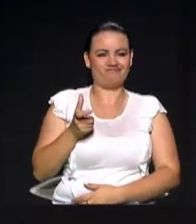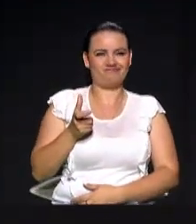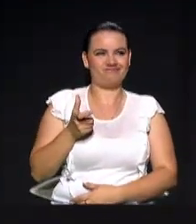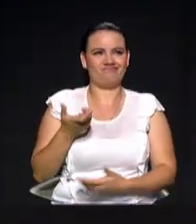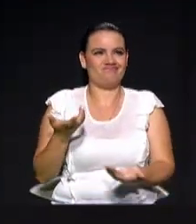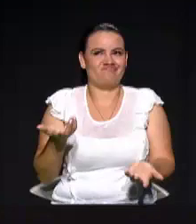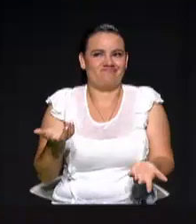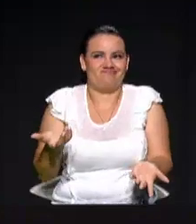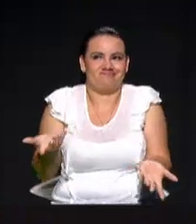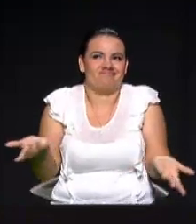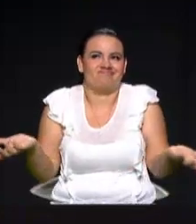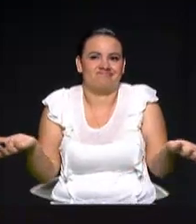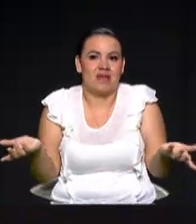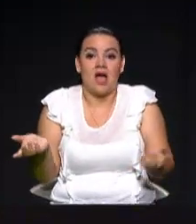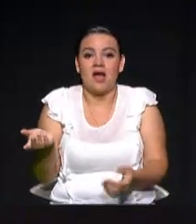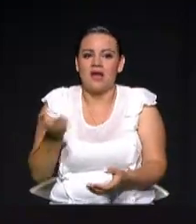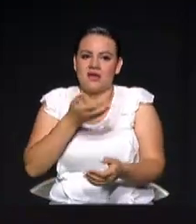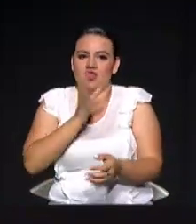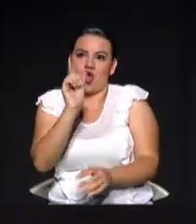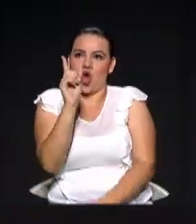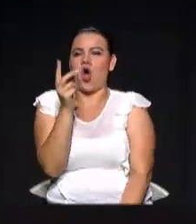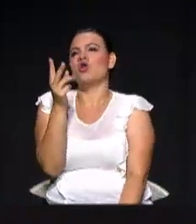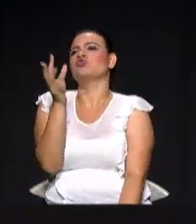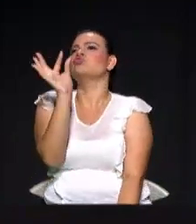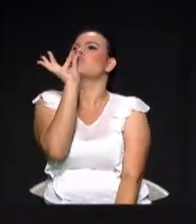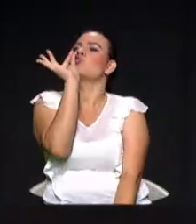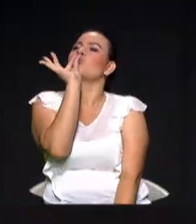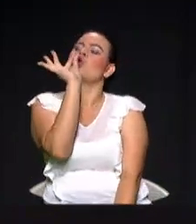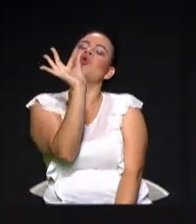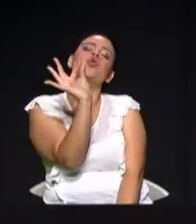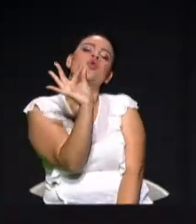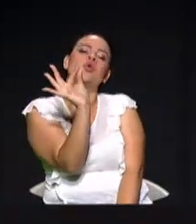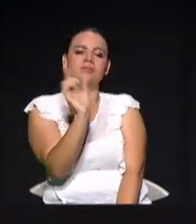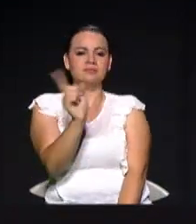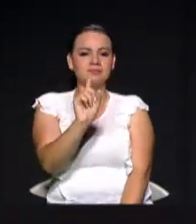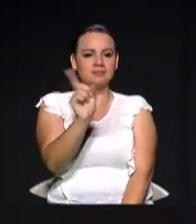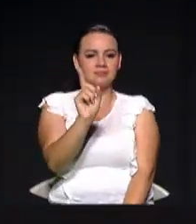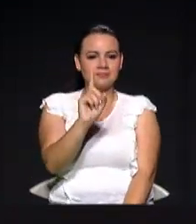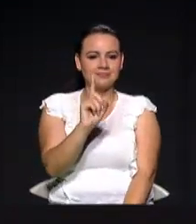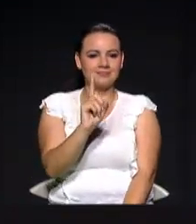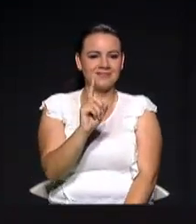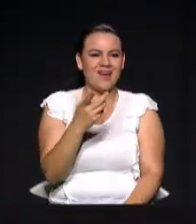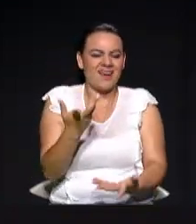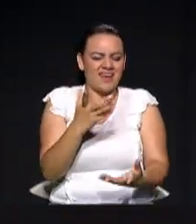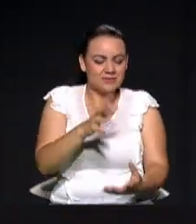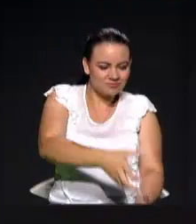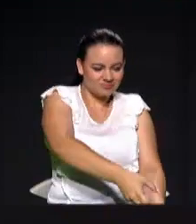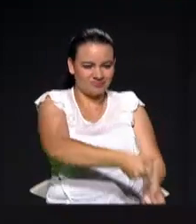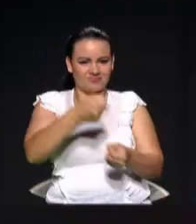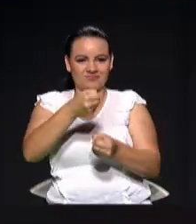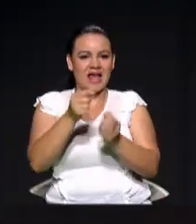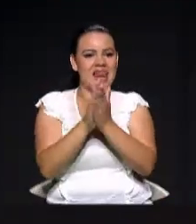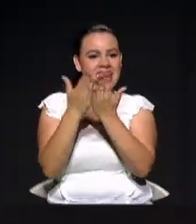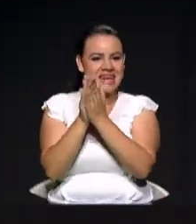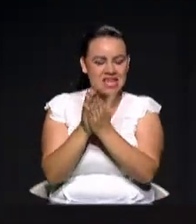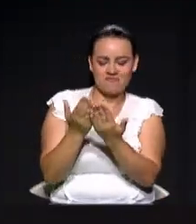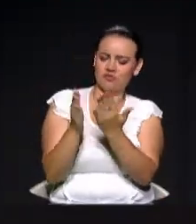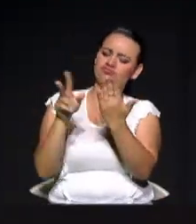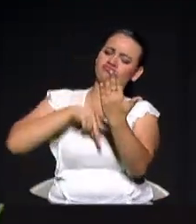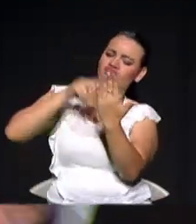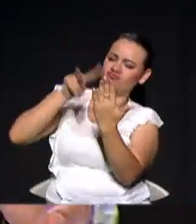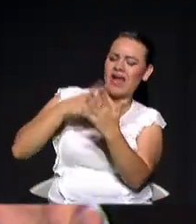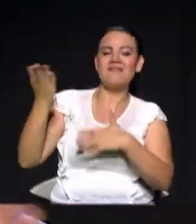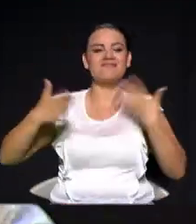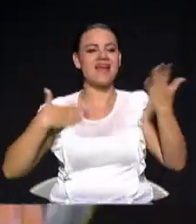bareto. No se trata de eso. Que se empuñen los libros, que se empuñe la felicidad, que se empuñen las